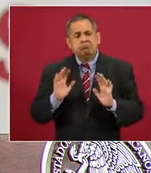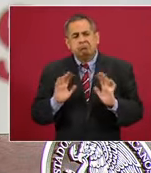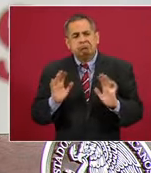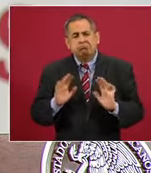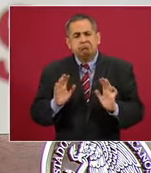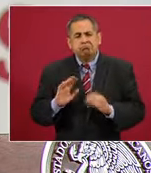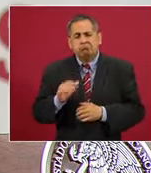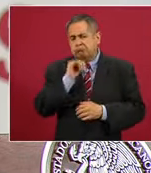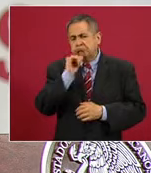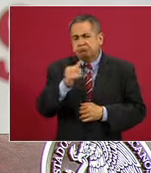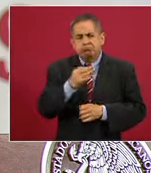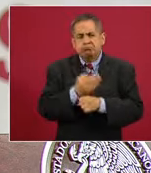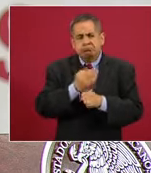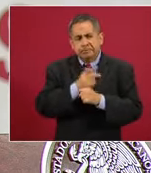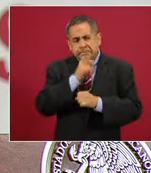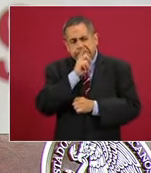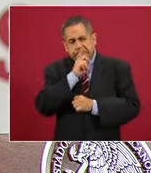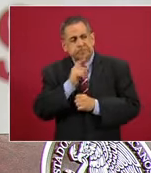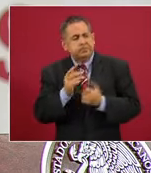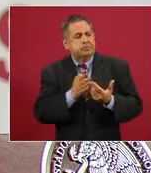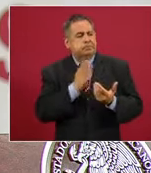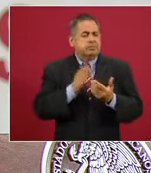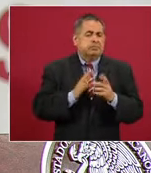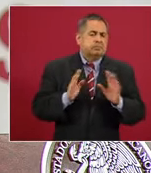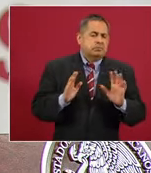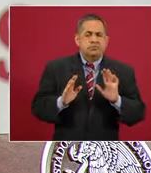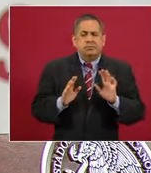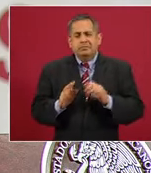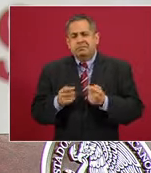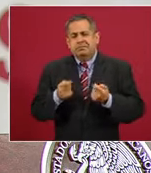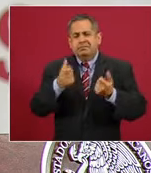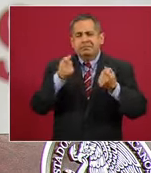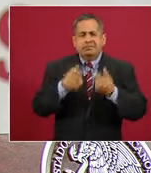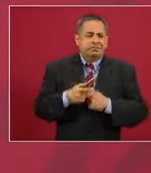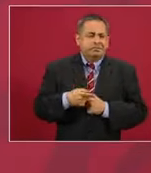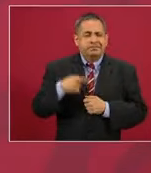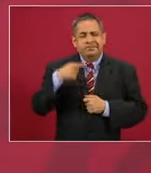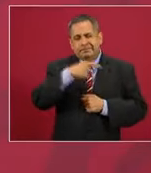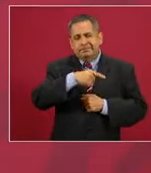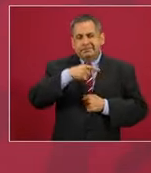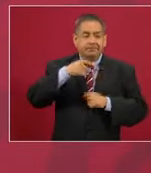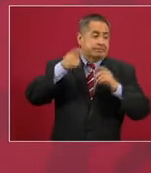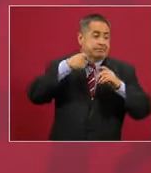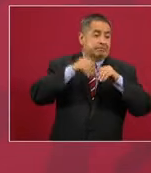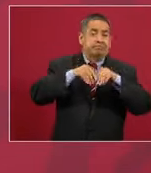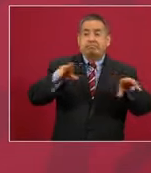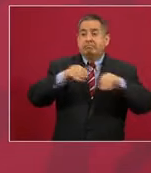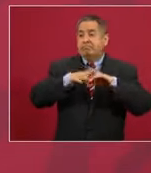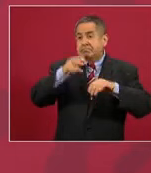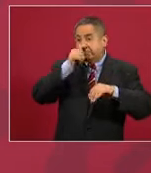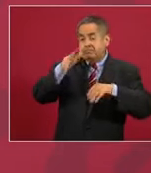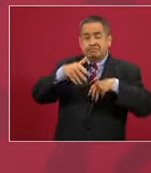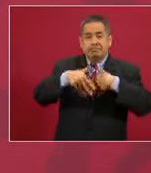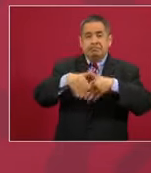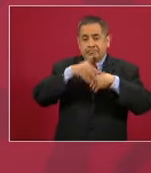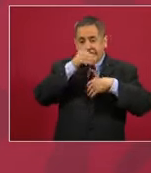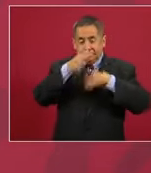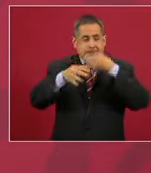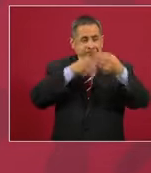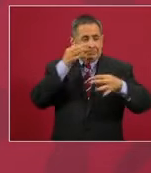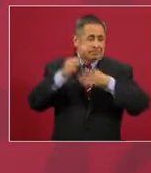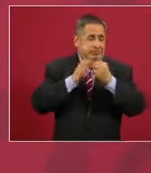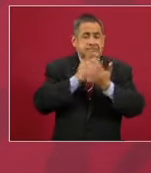pero no, aunque han sido muy difundidas todas estas protestas y